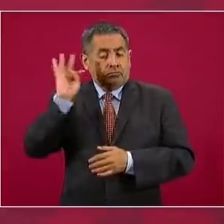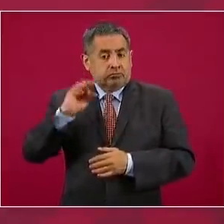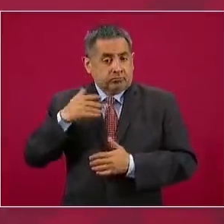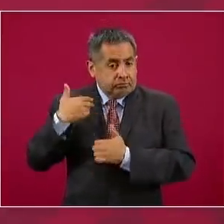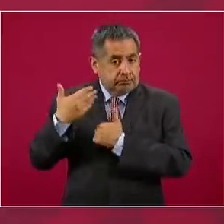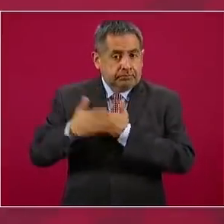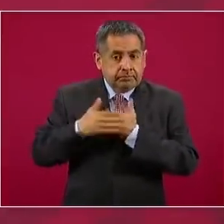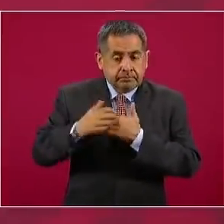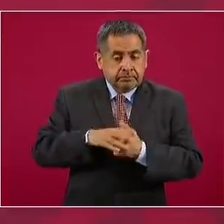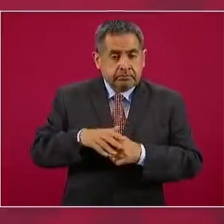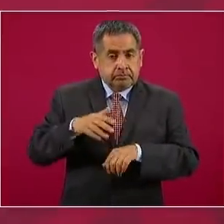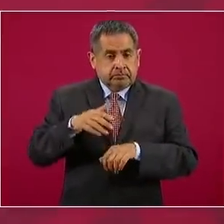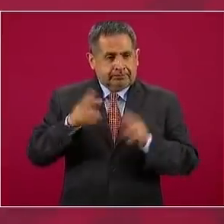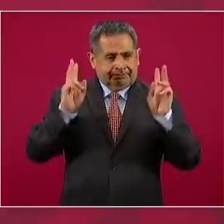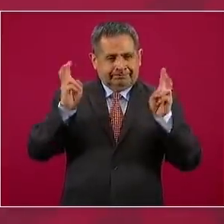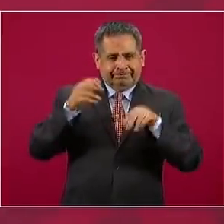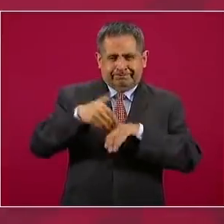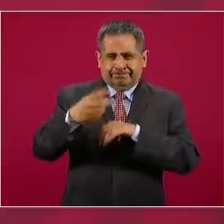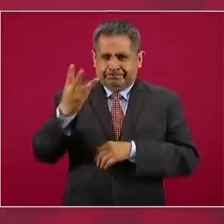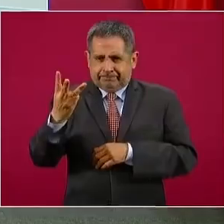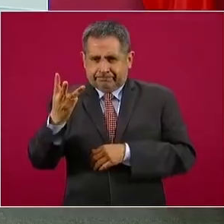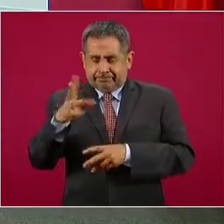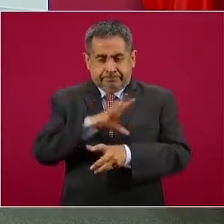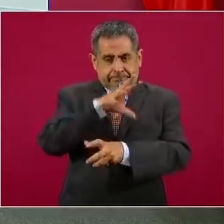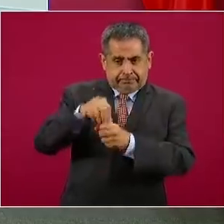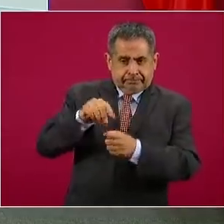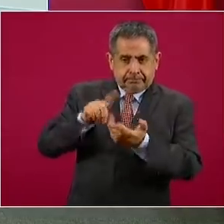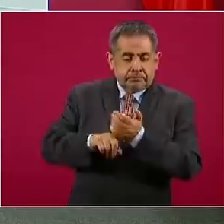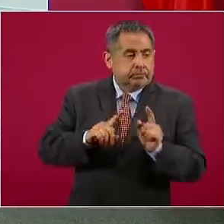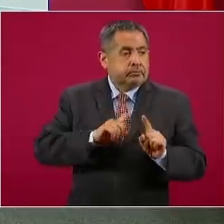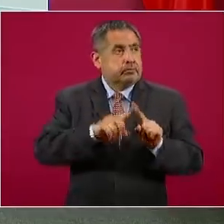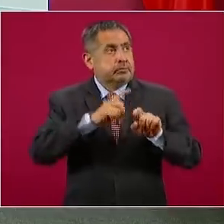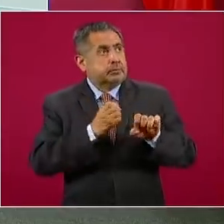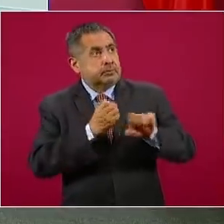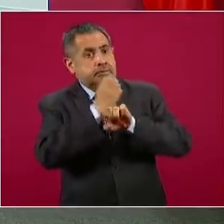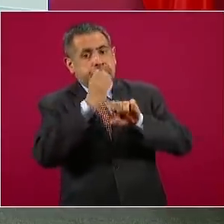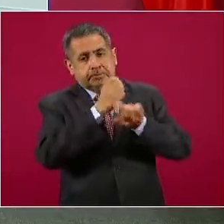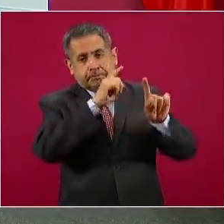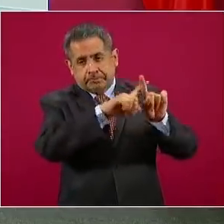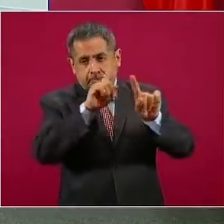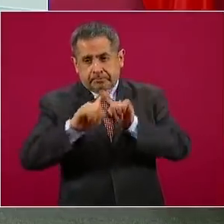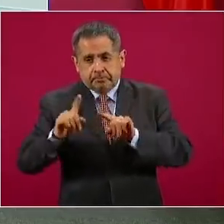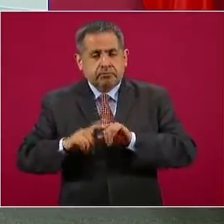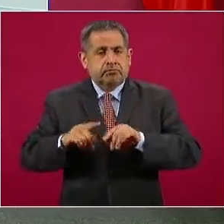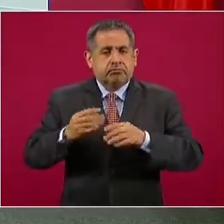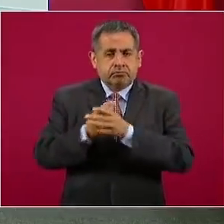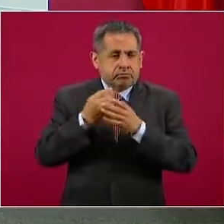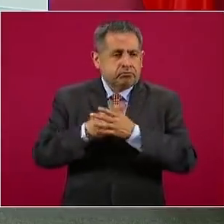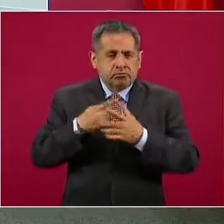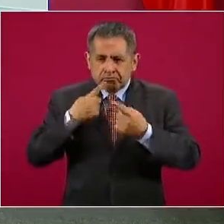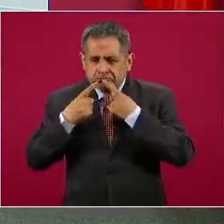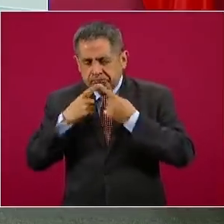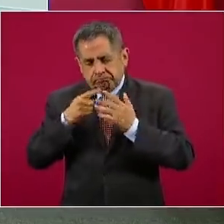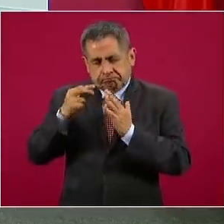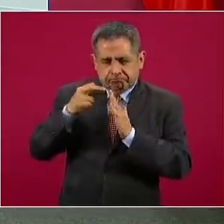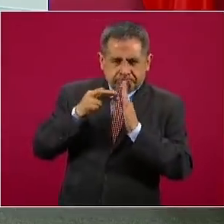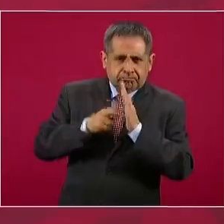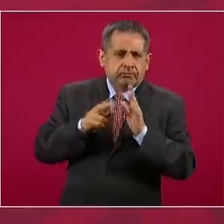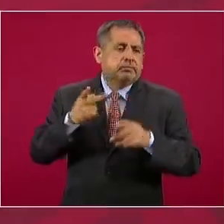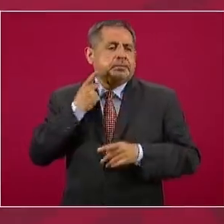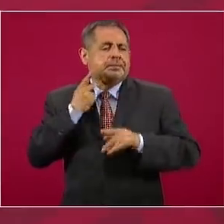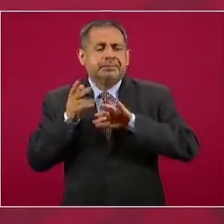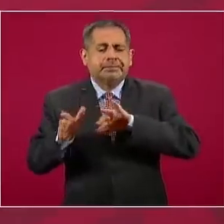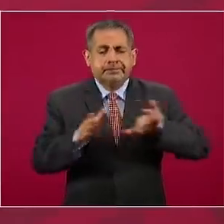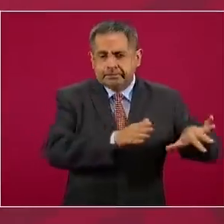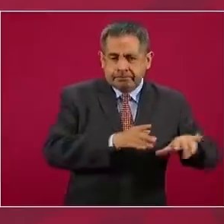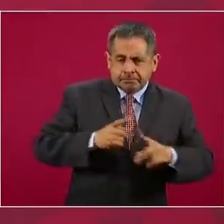a cabo la fase 3 se incluyeran diversas entidades federativas con criterios técnicos, científicos, no políticos,